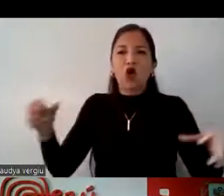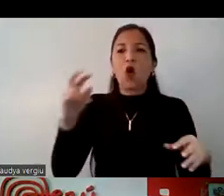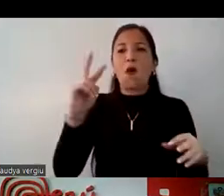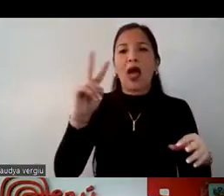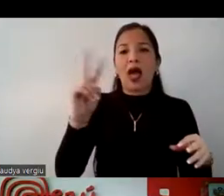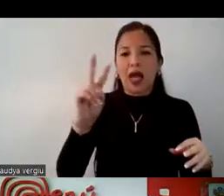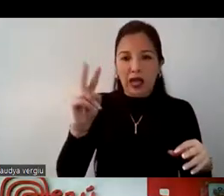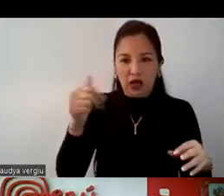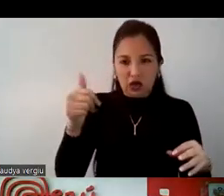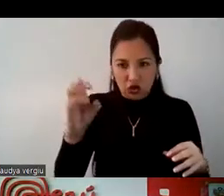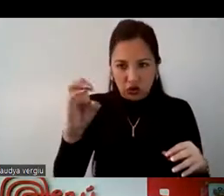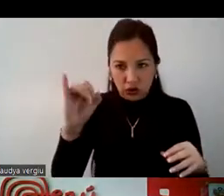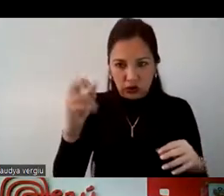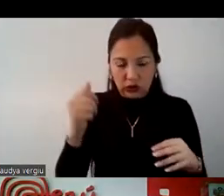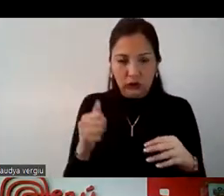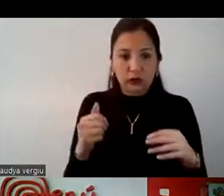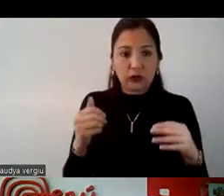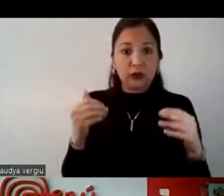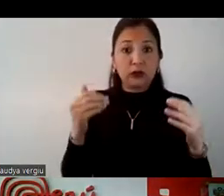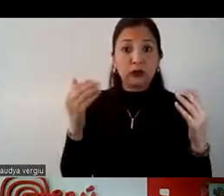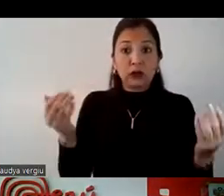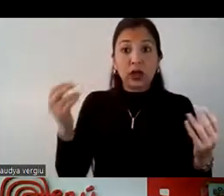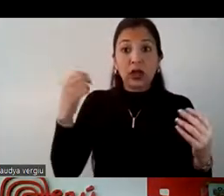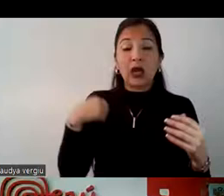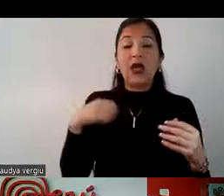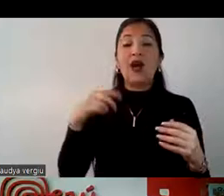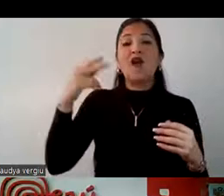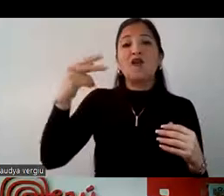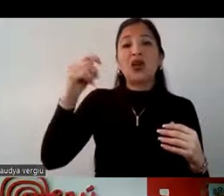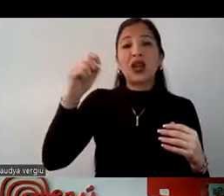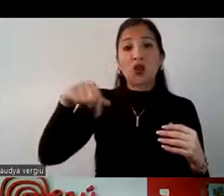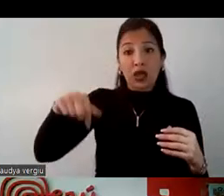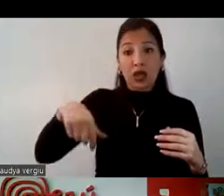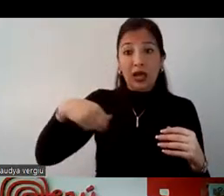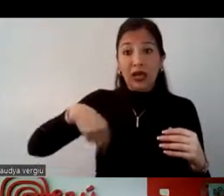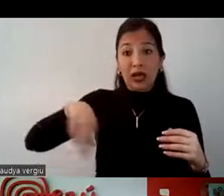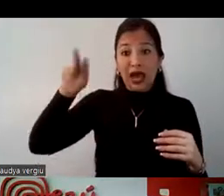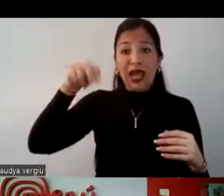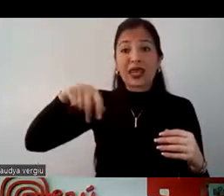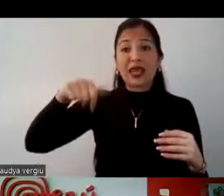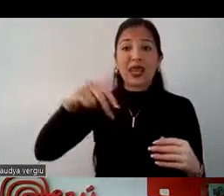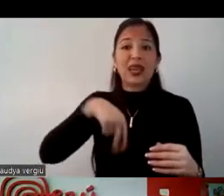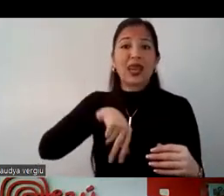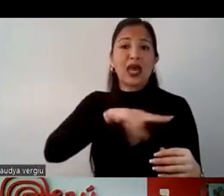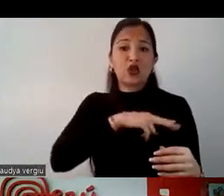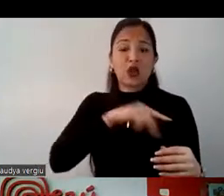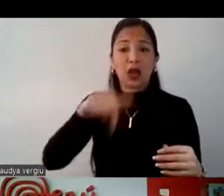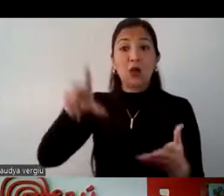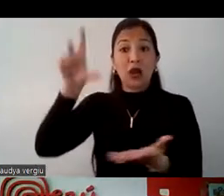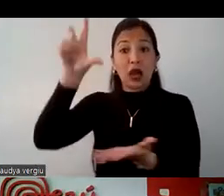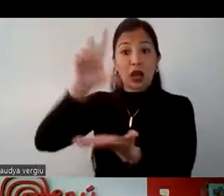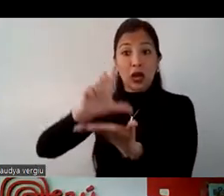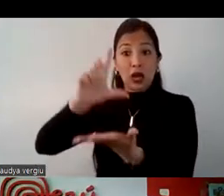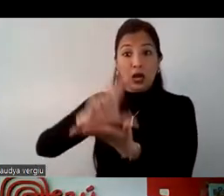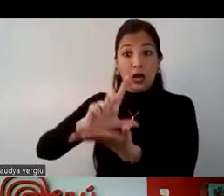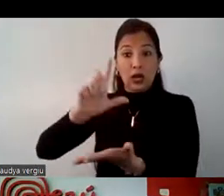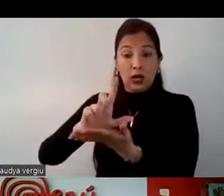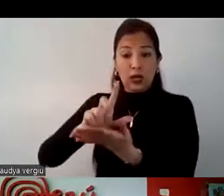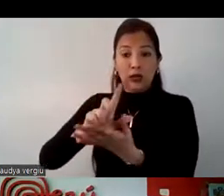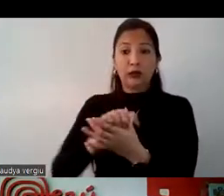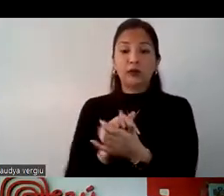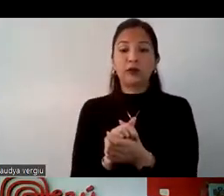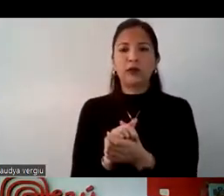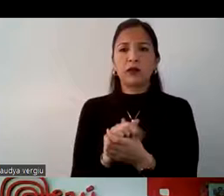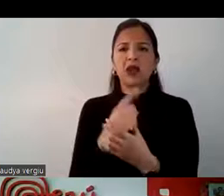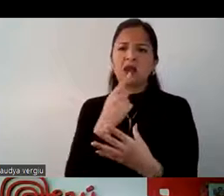calendario de, de feriados nacionales. Aquí en Ecuador existe una ley que un, el feriado